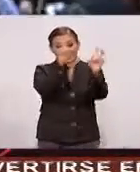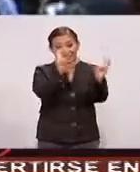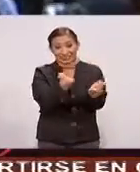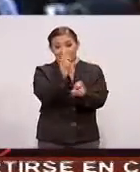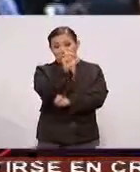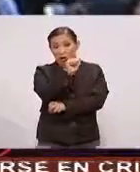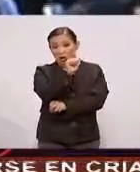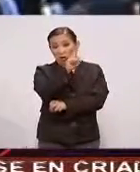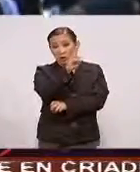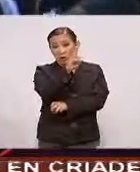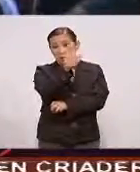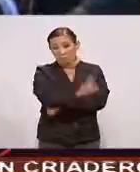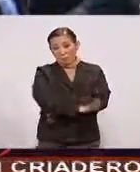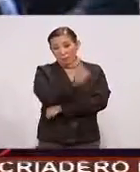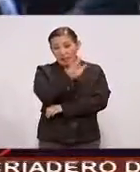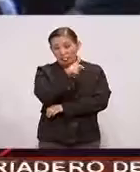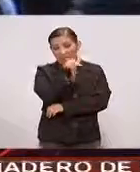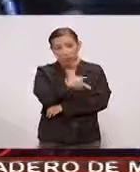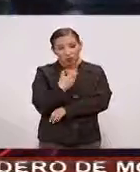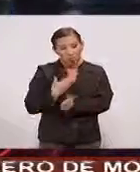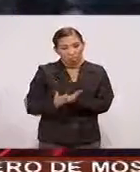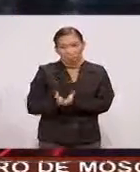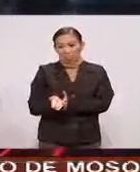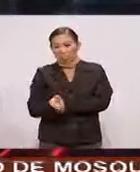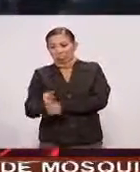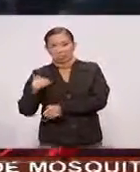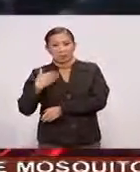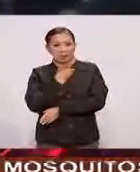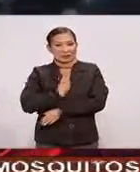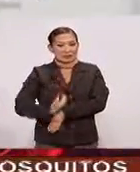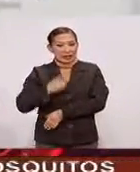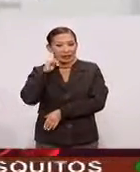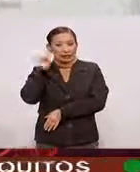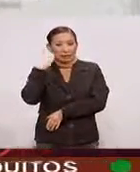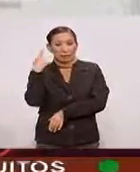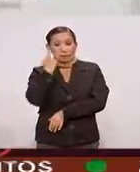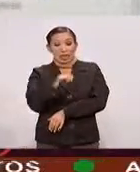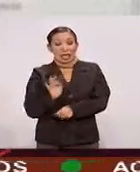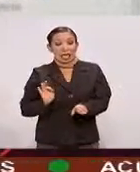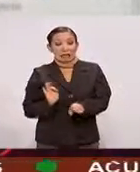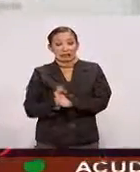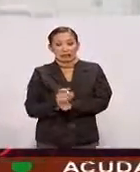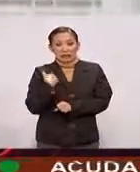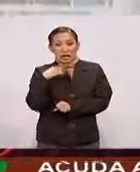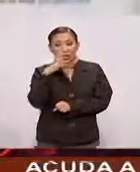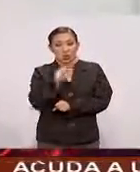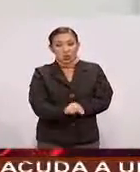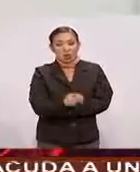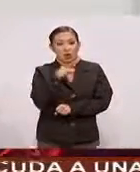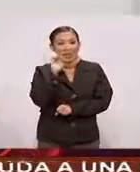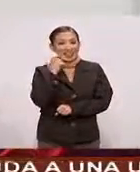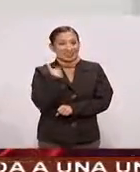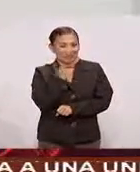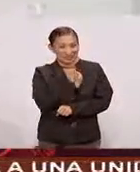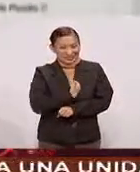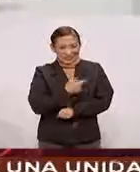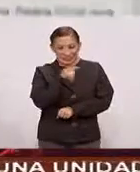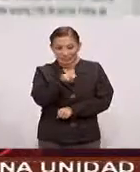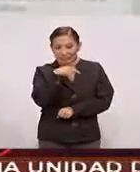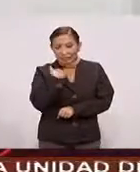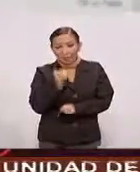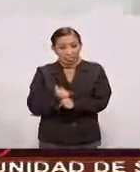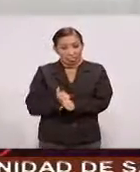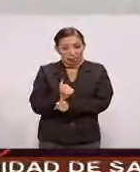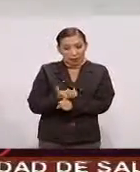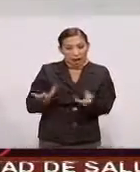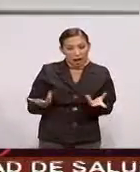Lula Todo parece indicar Fue una estrategia De Dilma Rousseff Para protegerlo A su vez Al expresidente De la